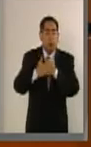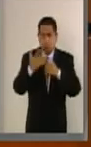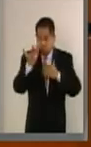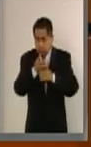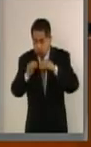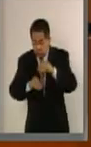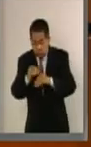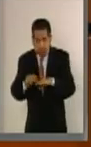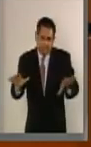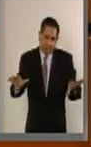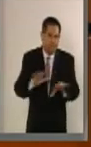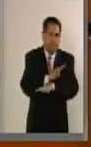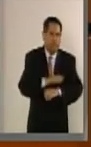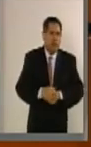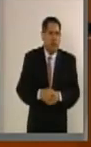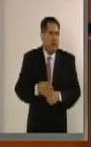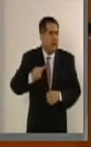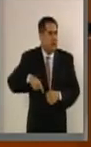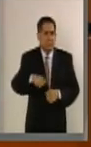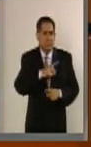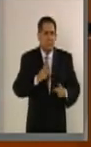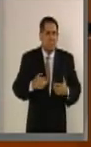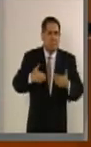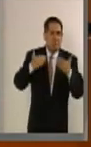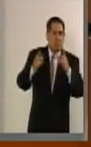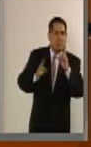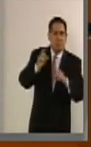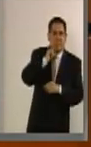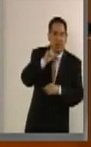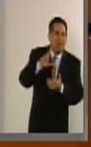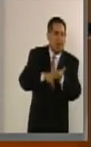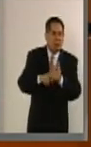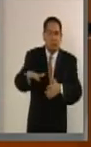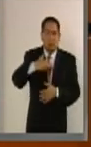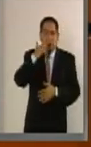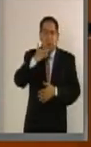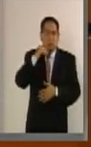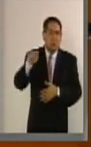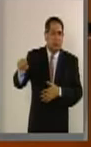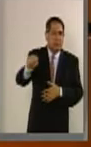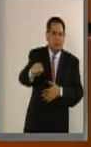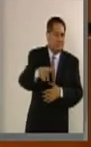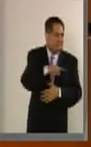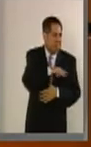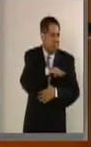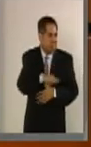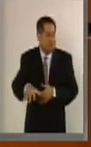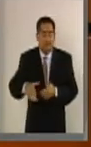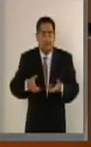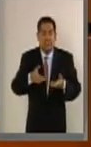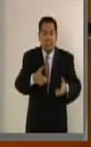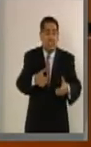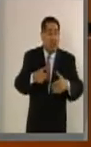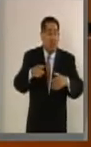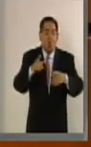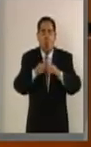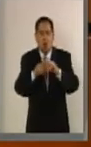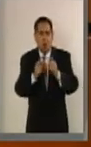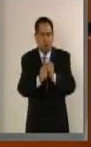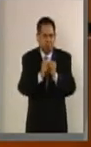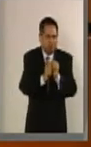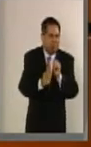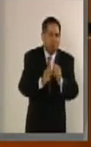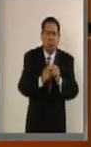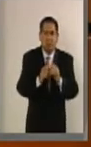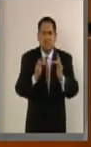Los ciudadanos desconfiados a fuerza de ejemplos de corrupción impune han rechazado en las calles, en las redes, en